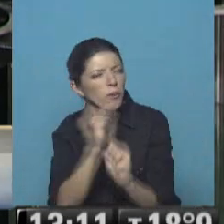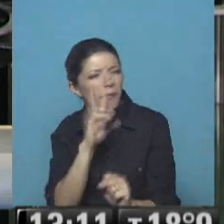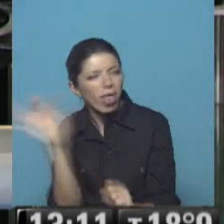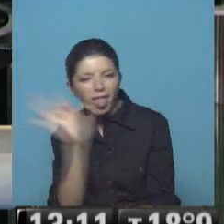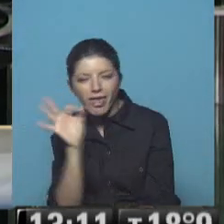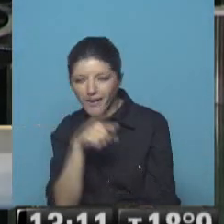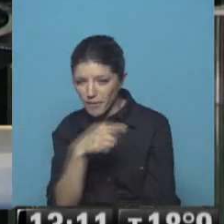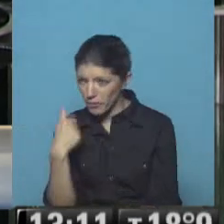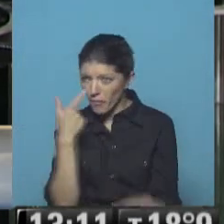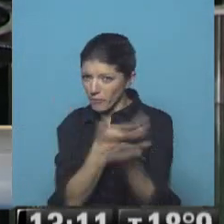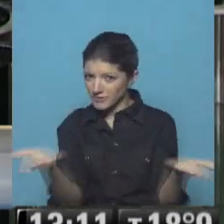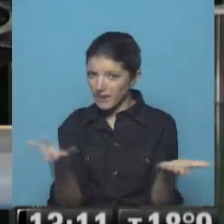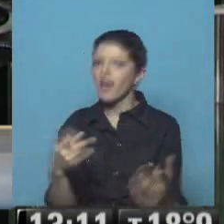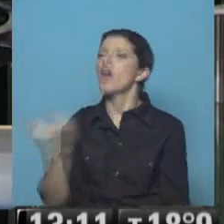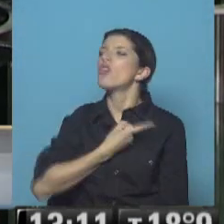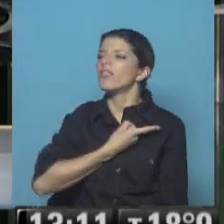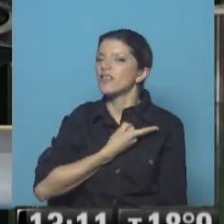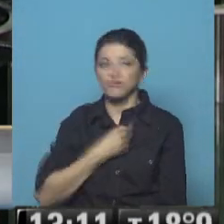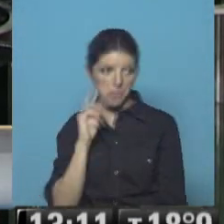seguros que está Taylor sí, por supuesto ¿dónde está Taylor?